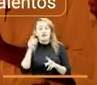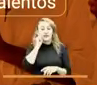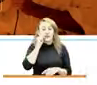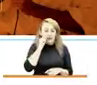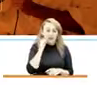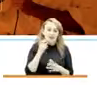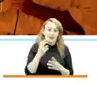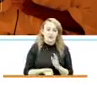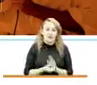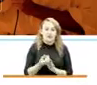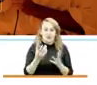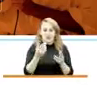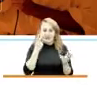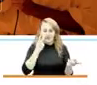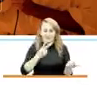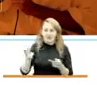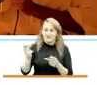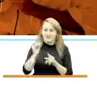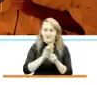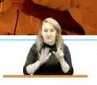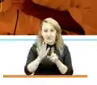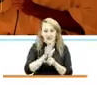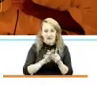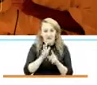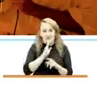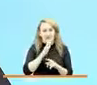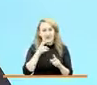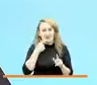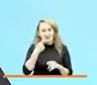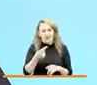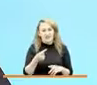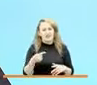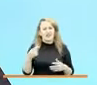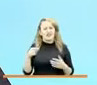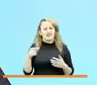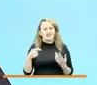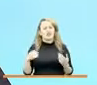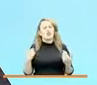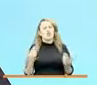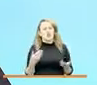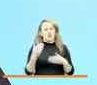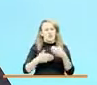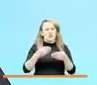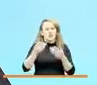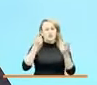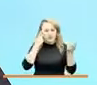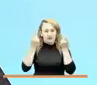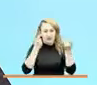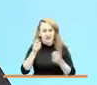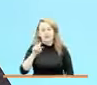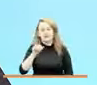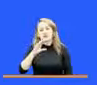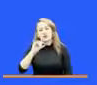invitarlos a ver un pequeño video de los pelados que nos dicen qué es y cómo va la estrategia Sacúdete.